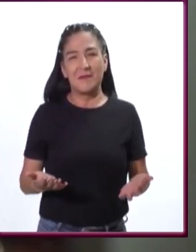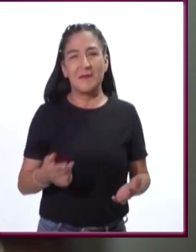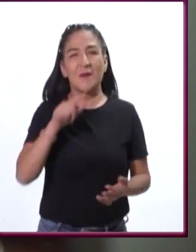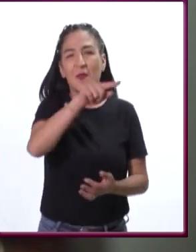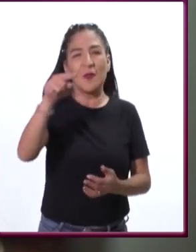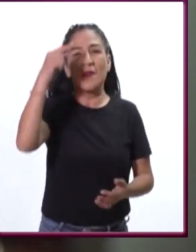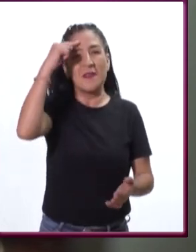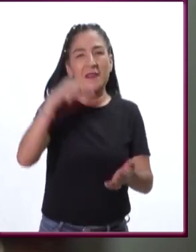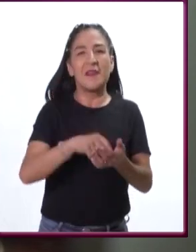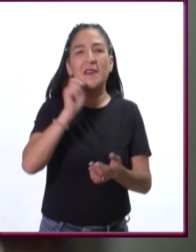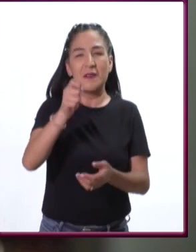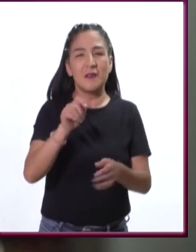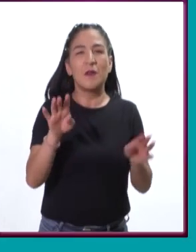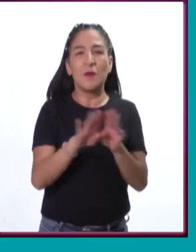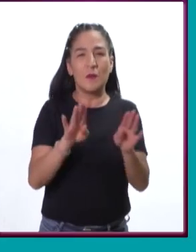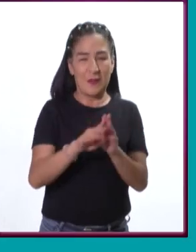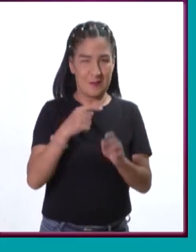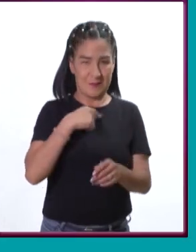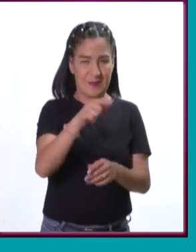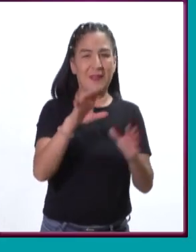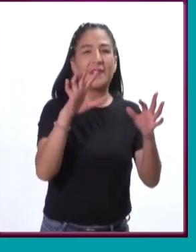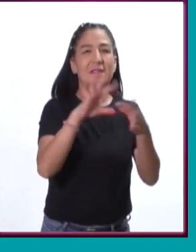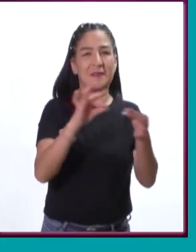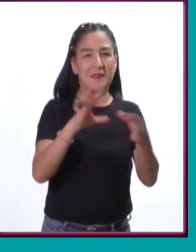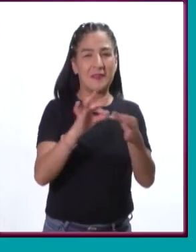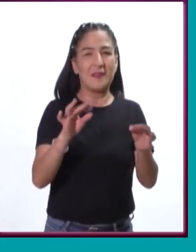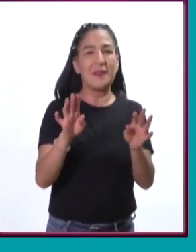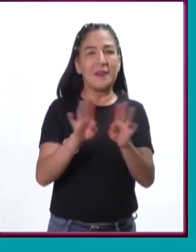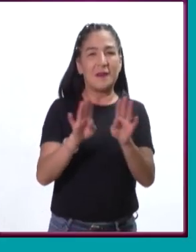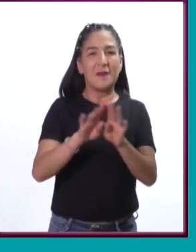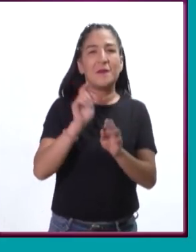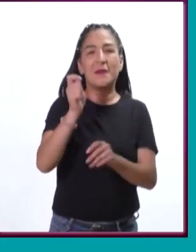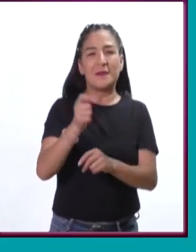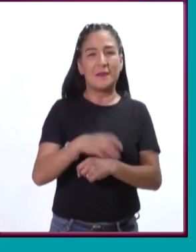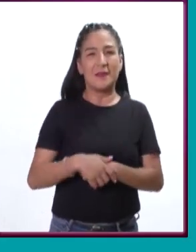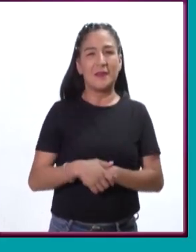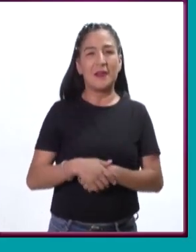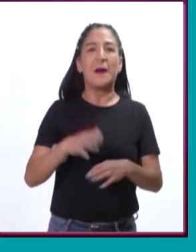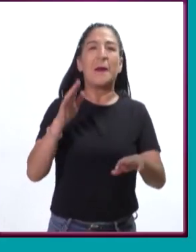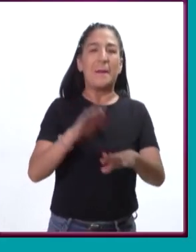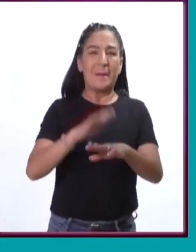impacto que ha tenido esto? no, hay muchísimos. A ver,